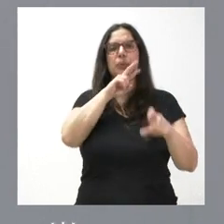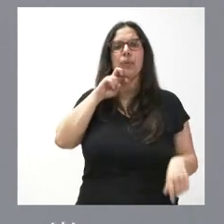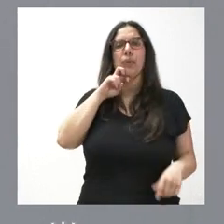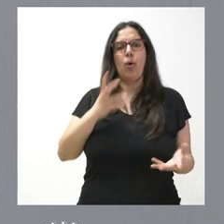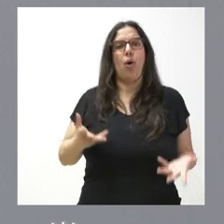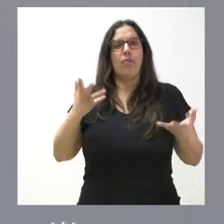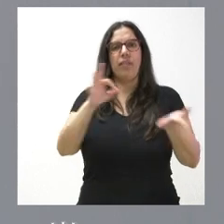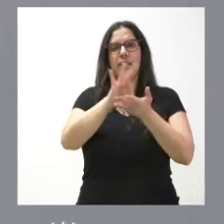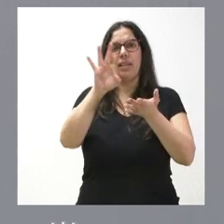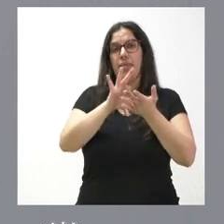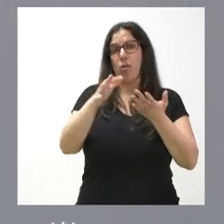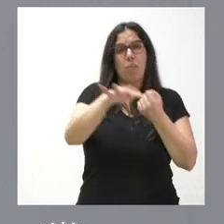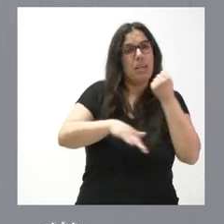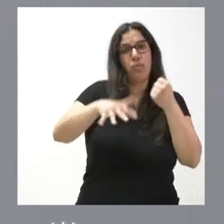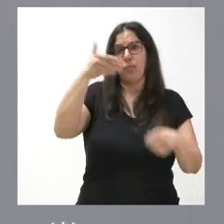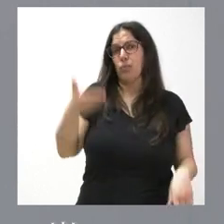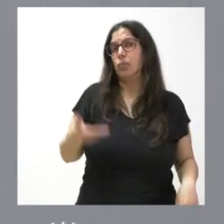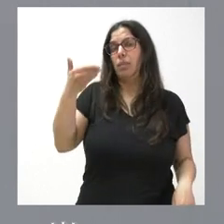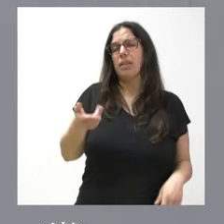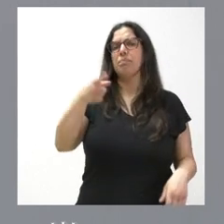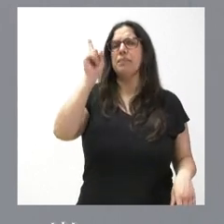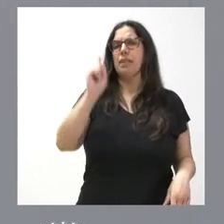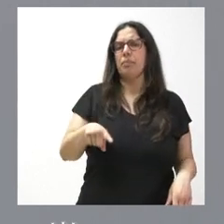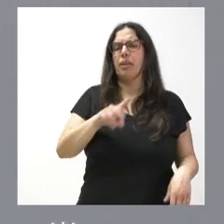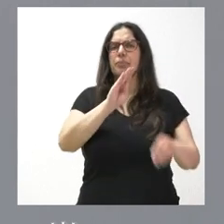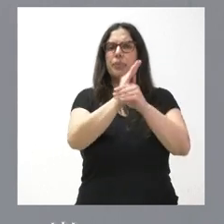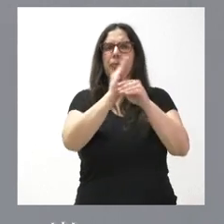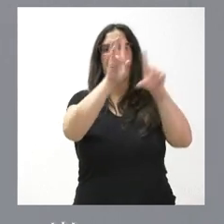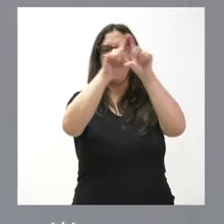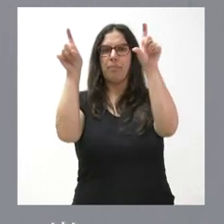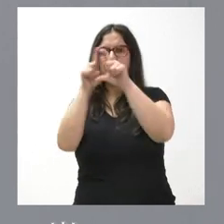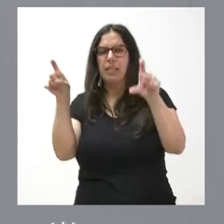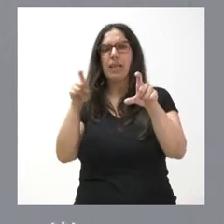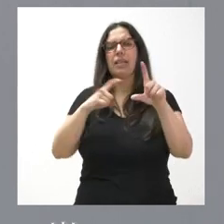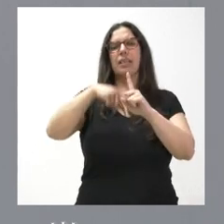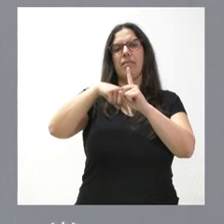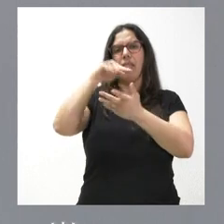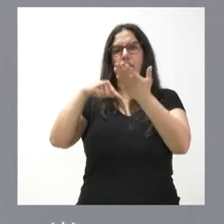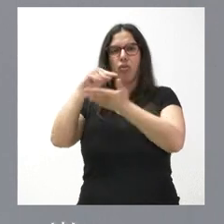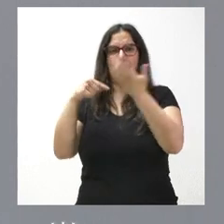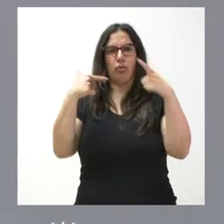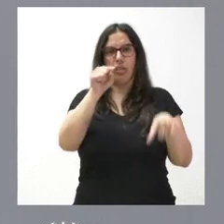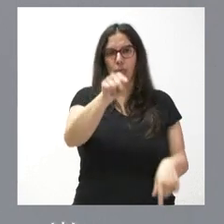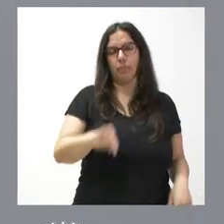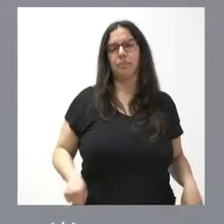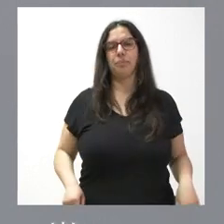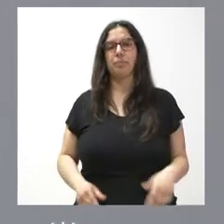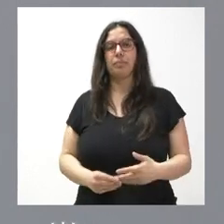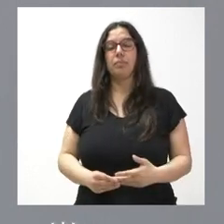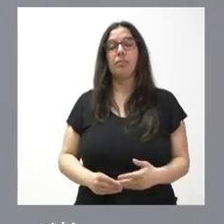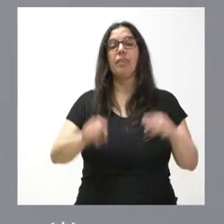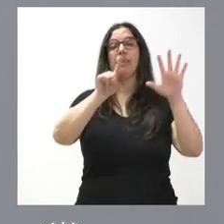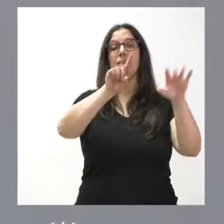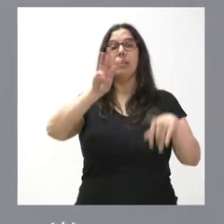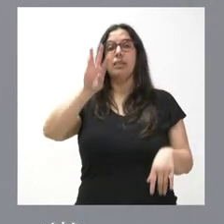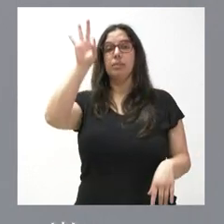servicio básico y fundamental, así como el mantenimiento del tejido empresarial y el nivel de empleo en el sector. El 63